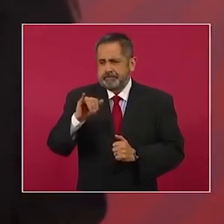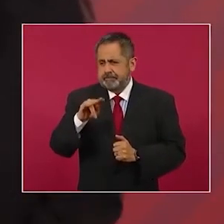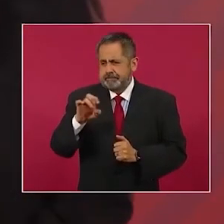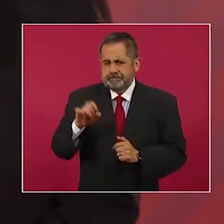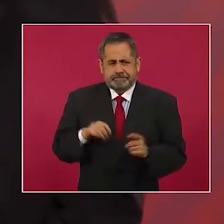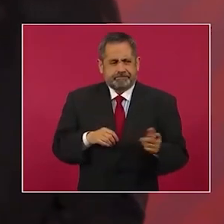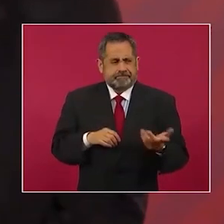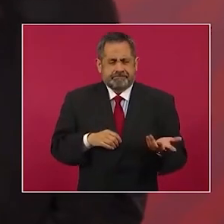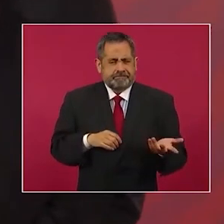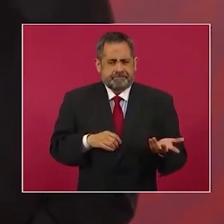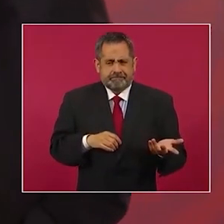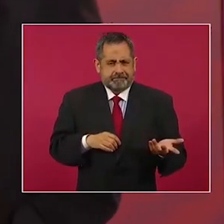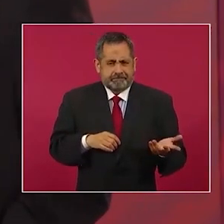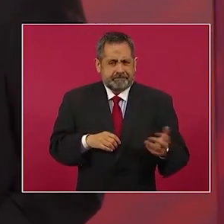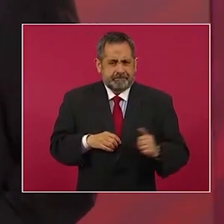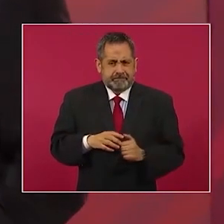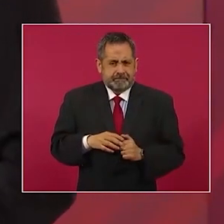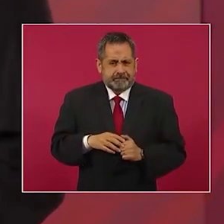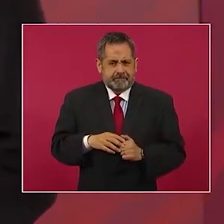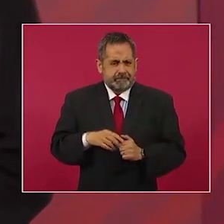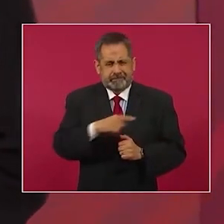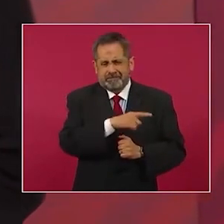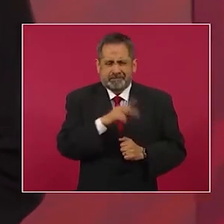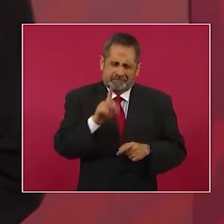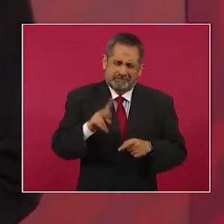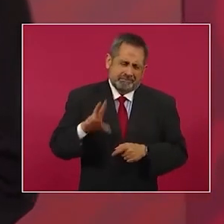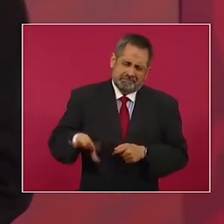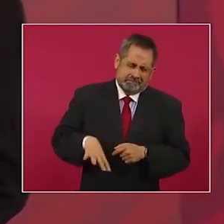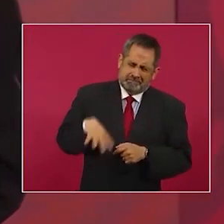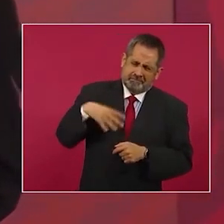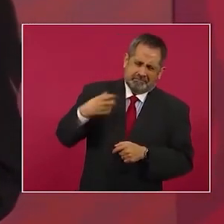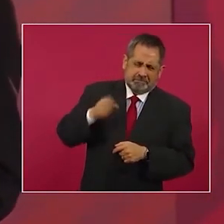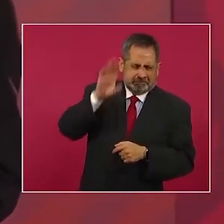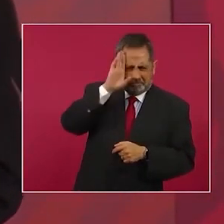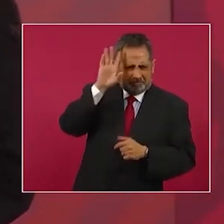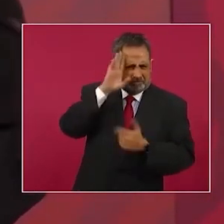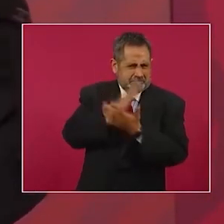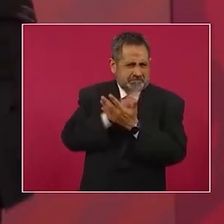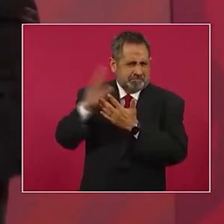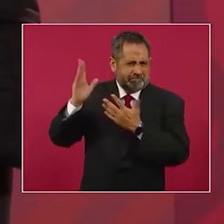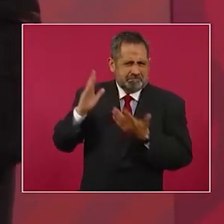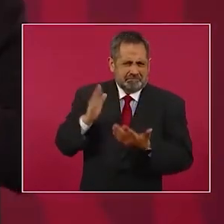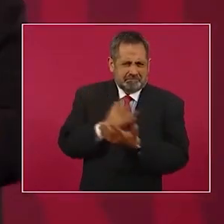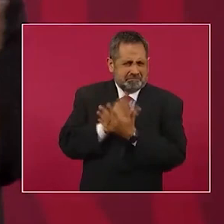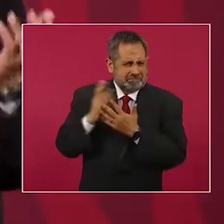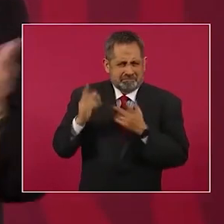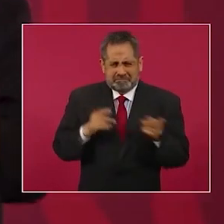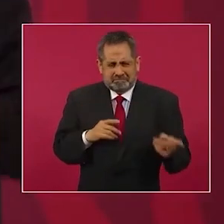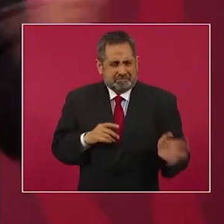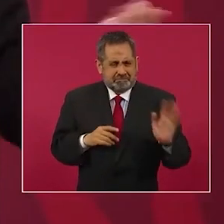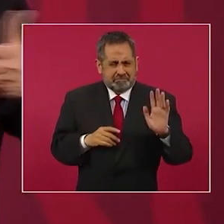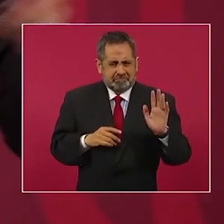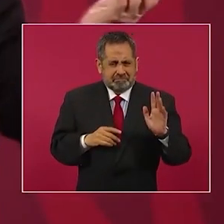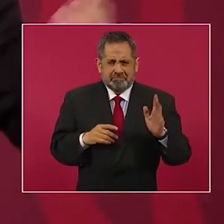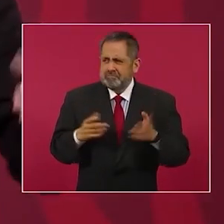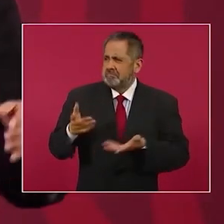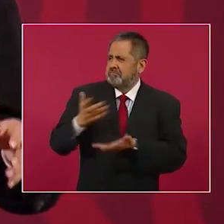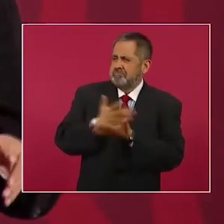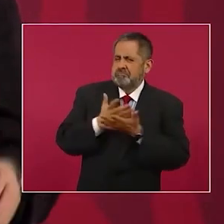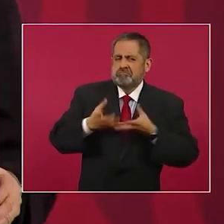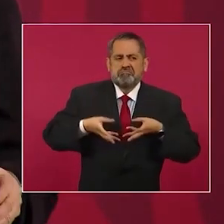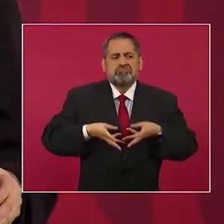abusos, excesos, derroche.